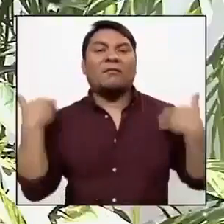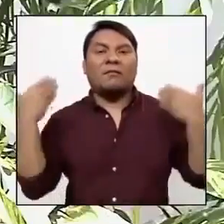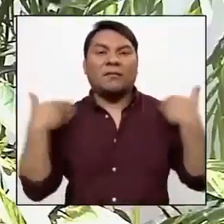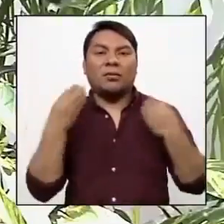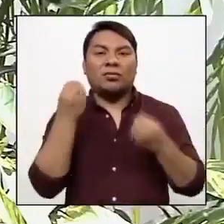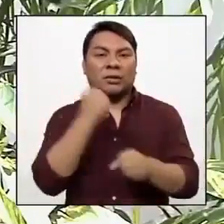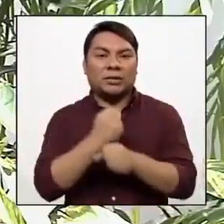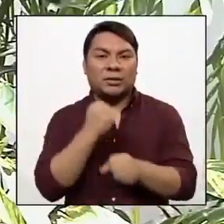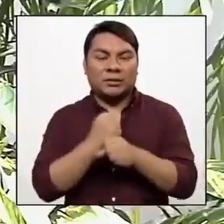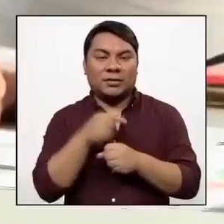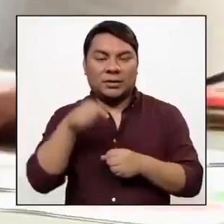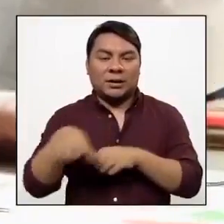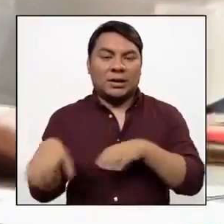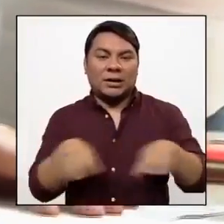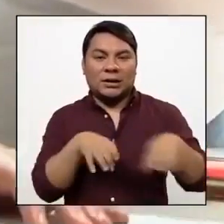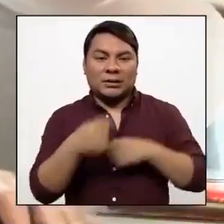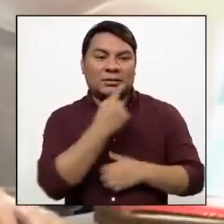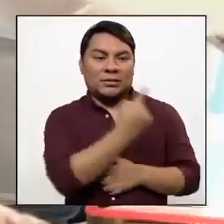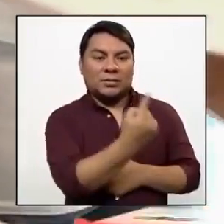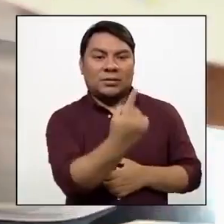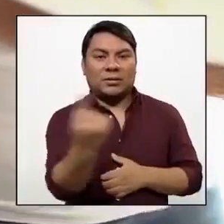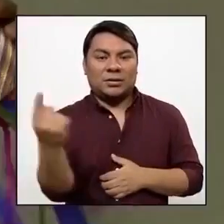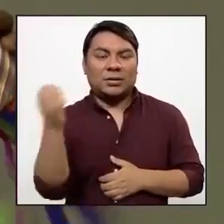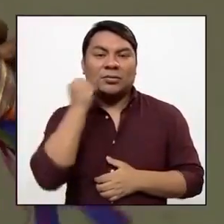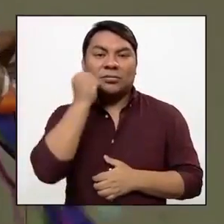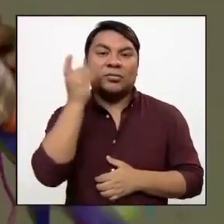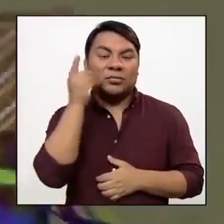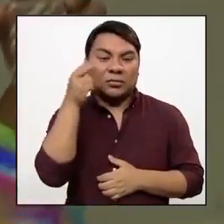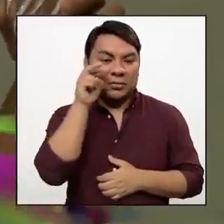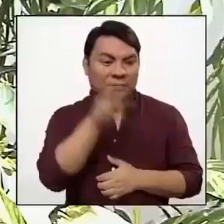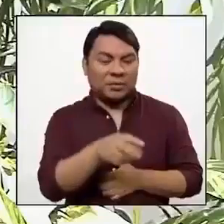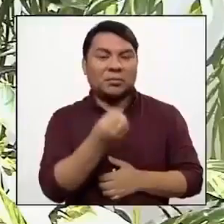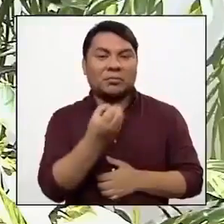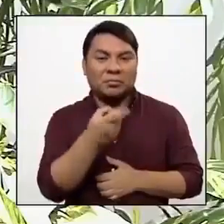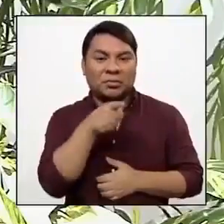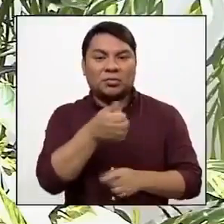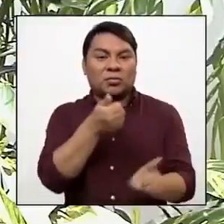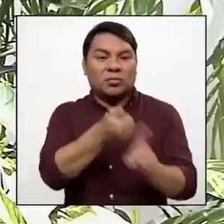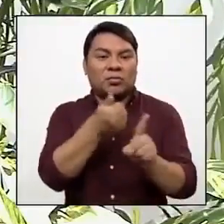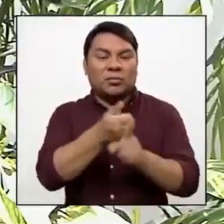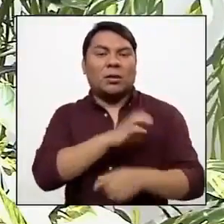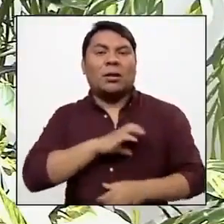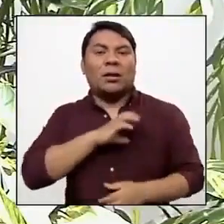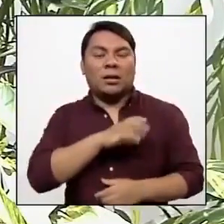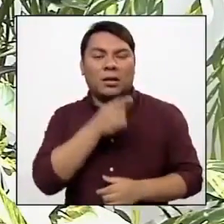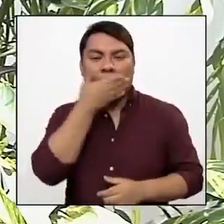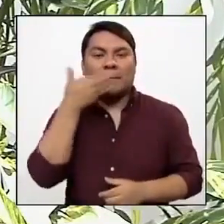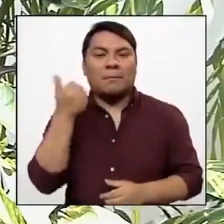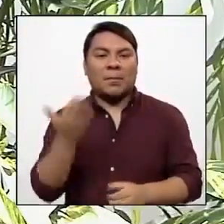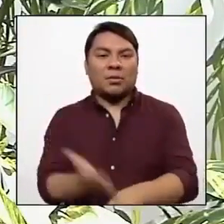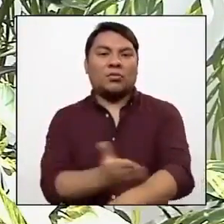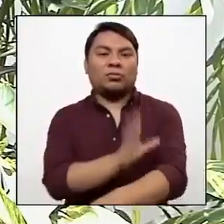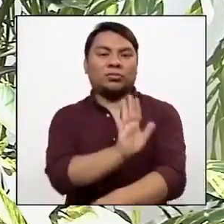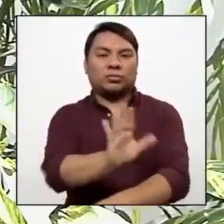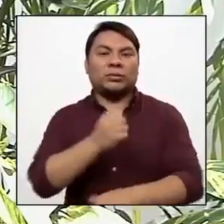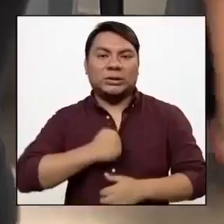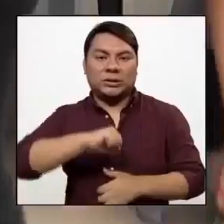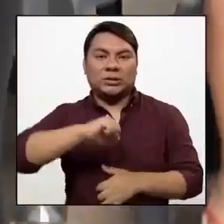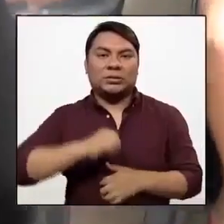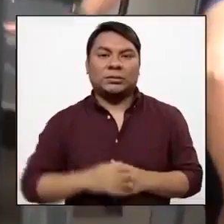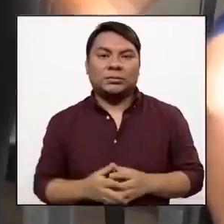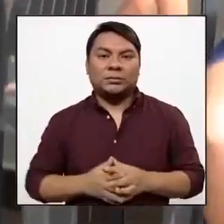porque el trabajo que se hace con cada uno de ellos lo ven en el comportamiento y en la mejora de sus hijos.